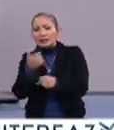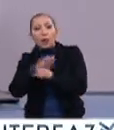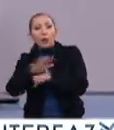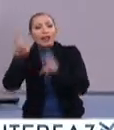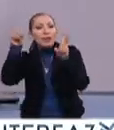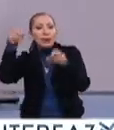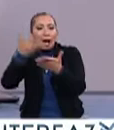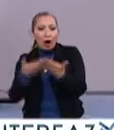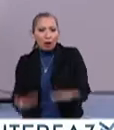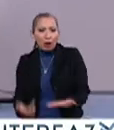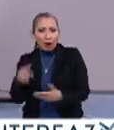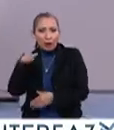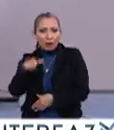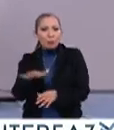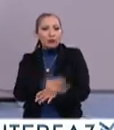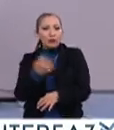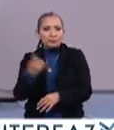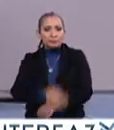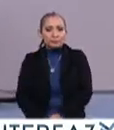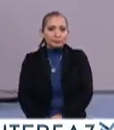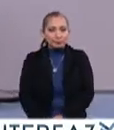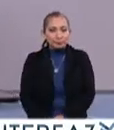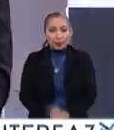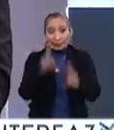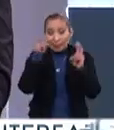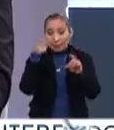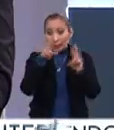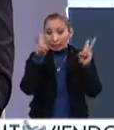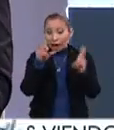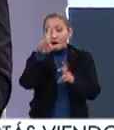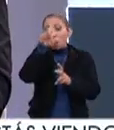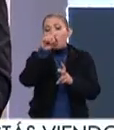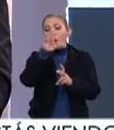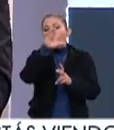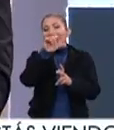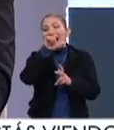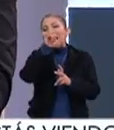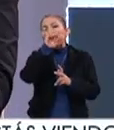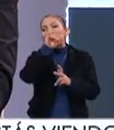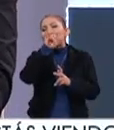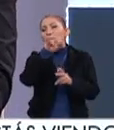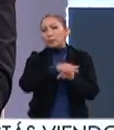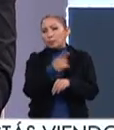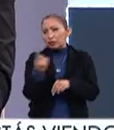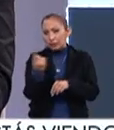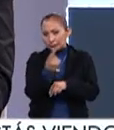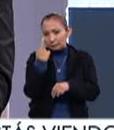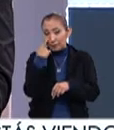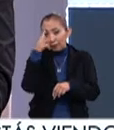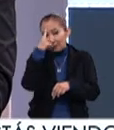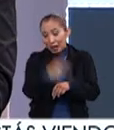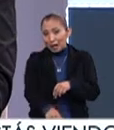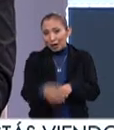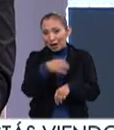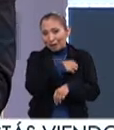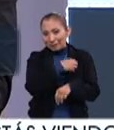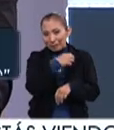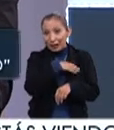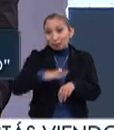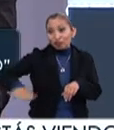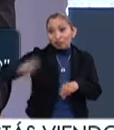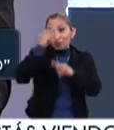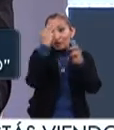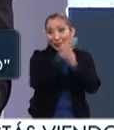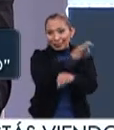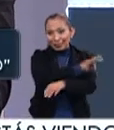¿cuál es el tema de este año y por qué? El tema de este año es localidad, la razón es que México es capital mundial de diseño,